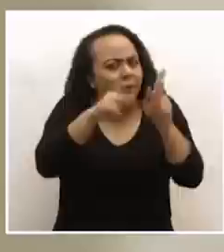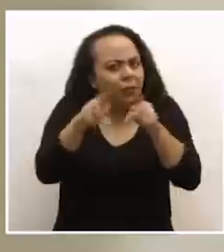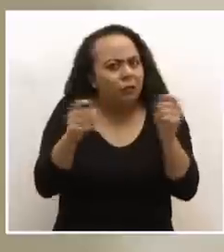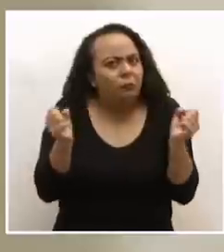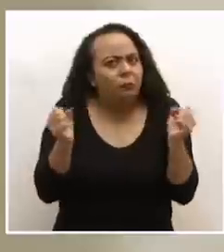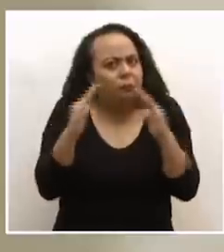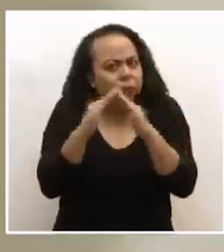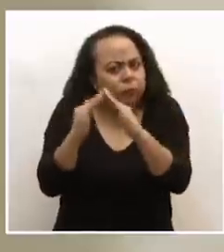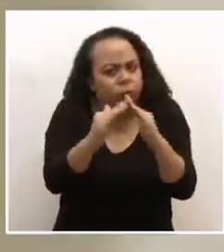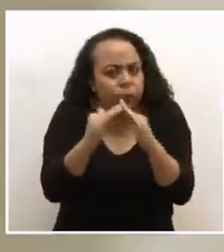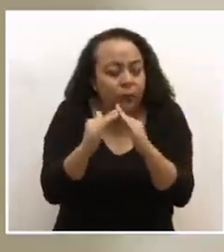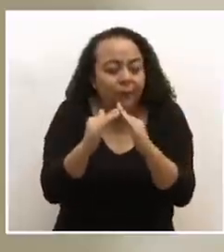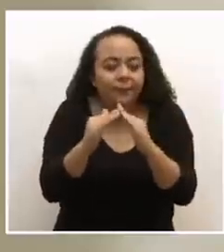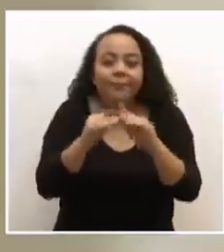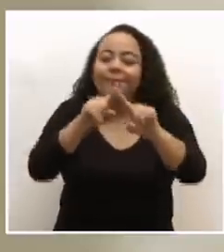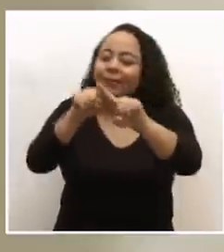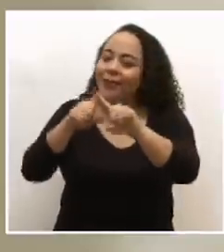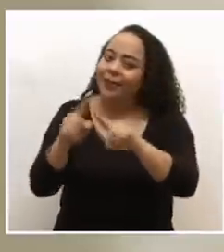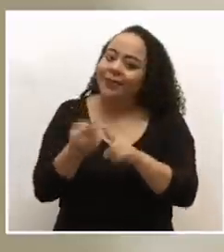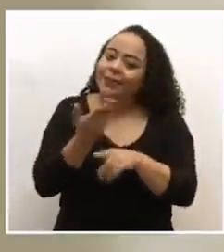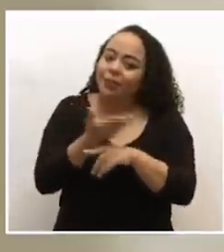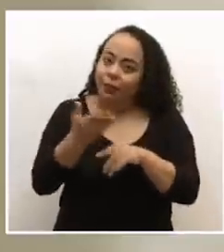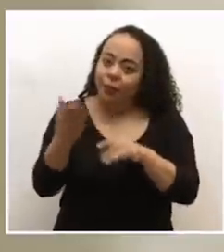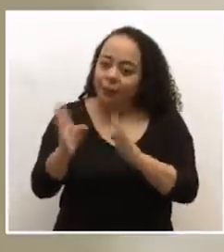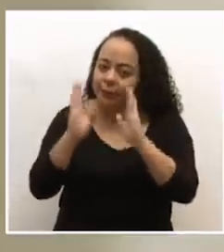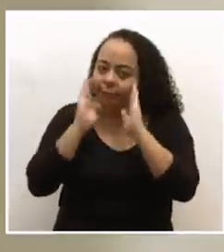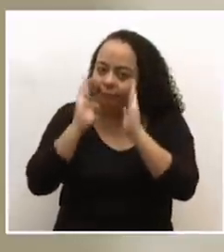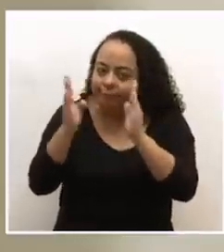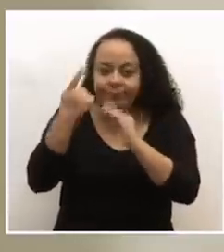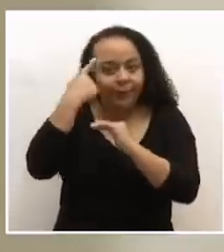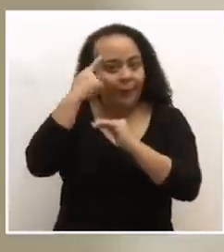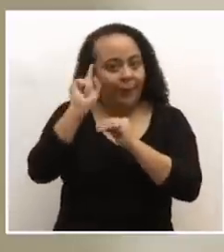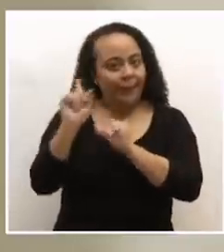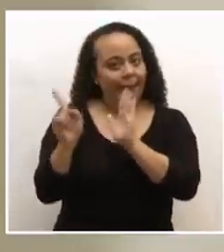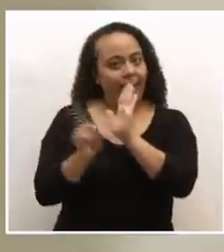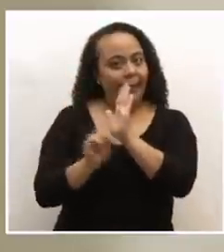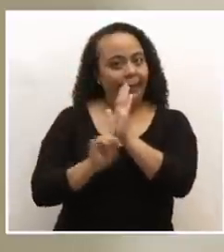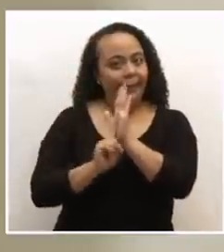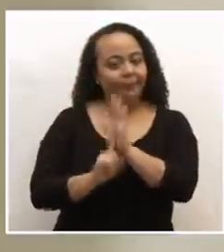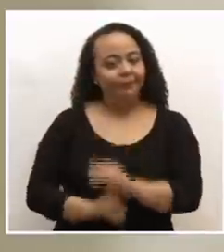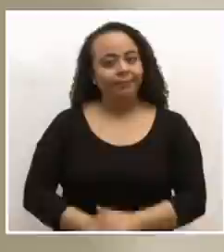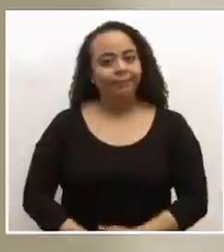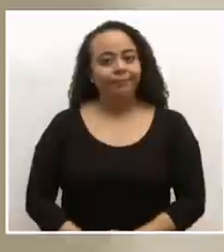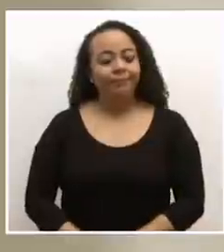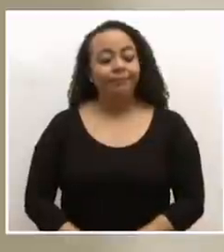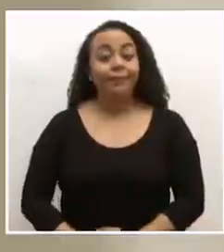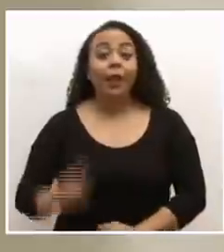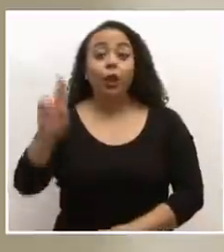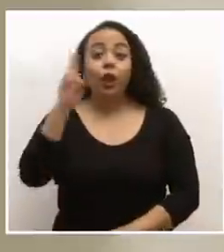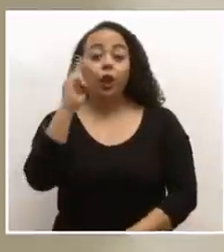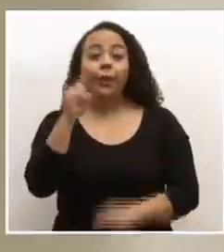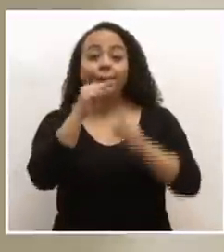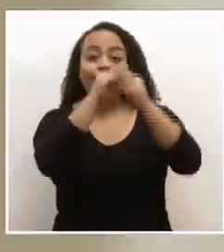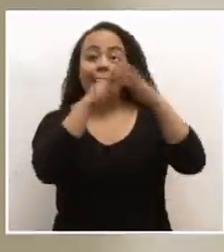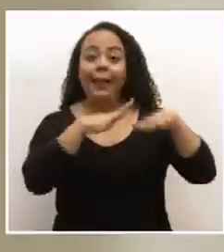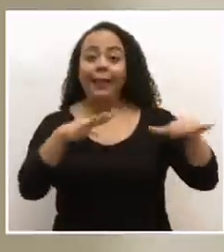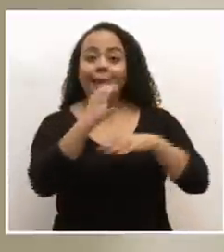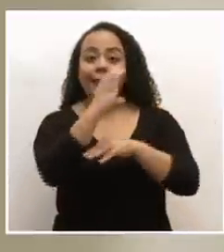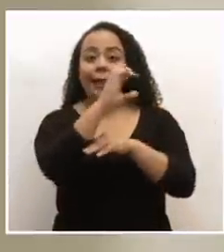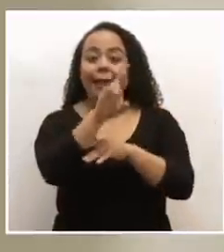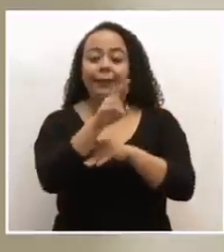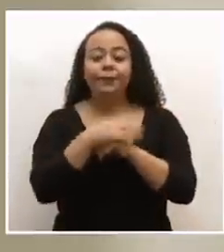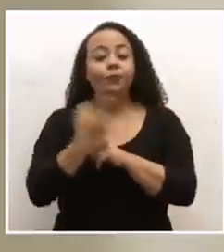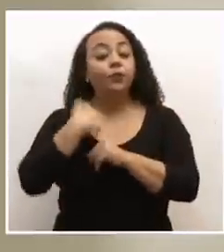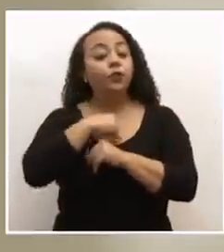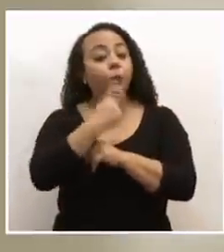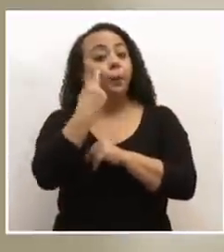diferentes factores que se toman en cuenta para las alertas. Noticias en línea, CR. Hemos